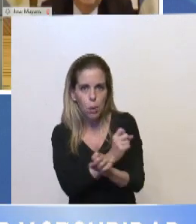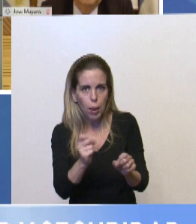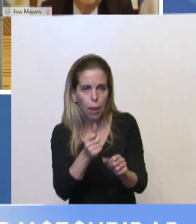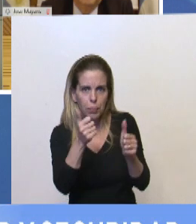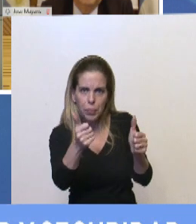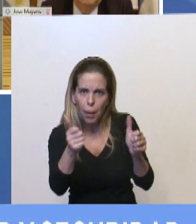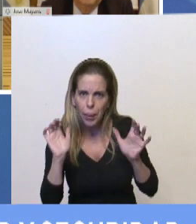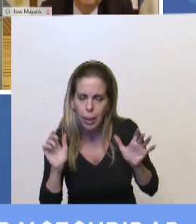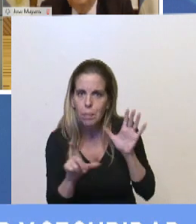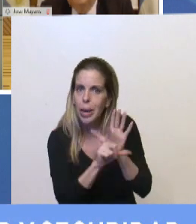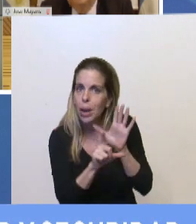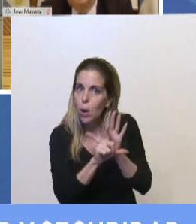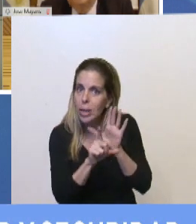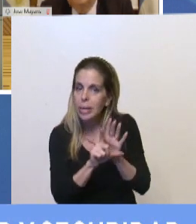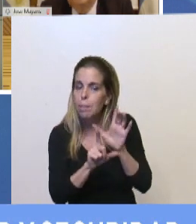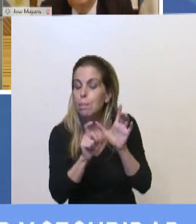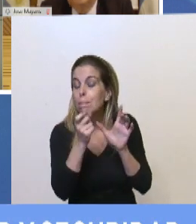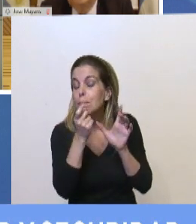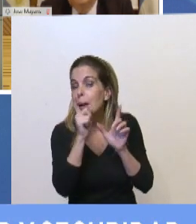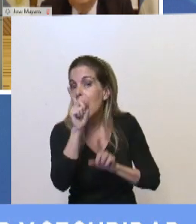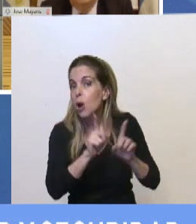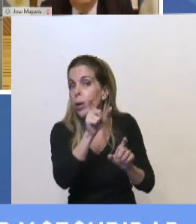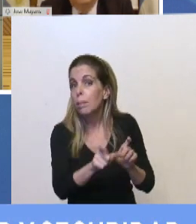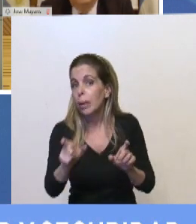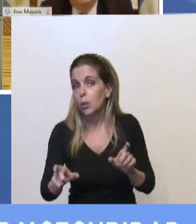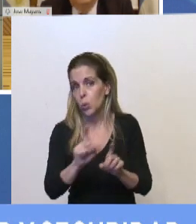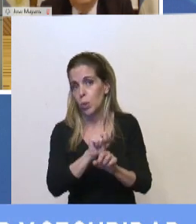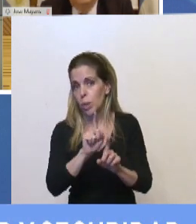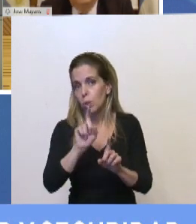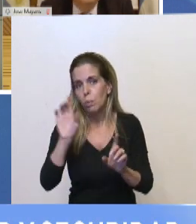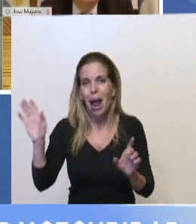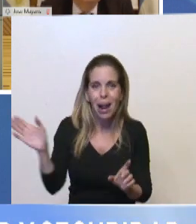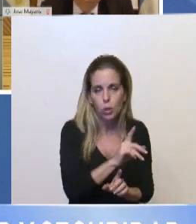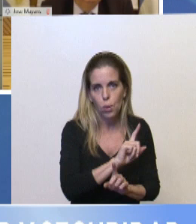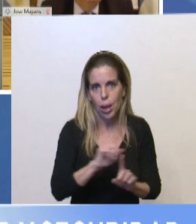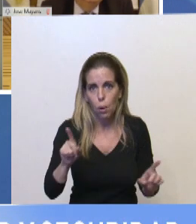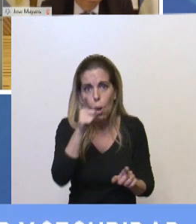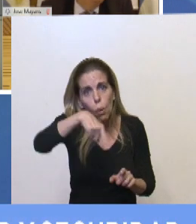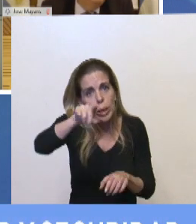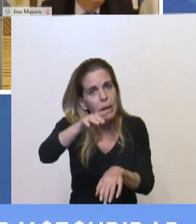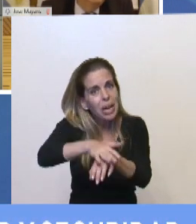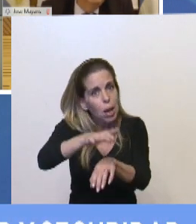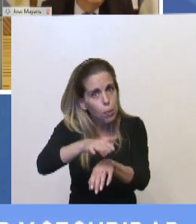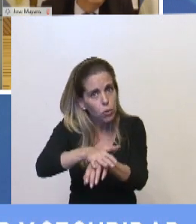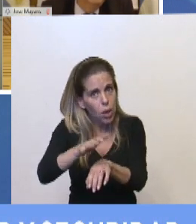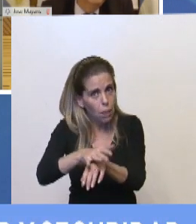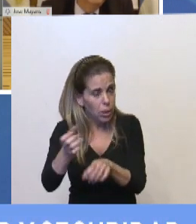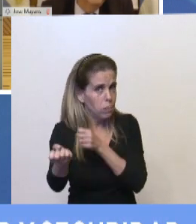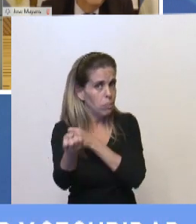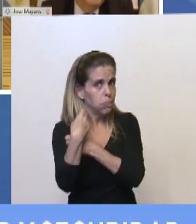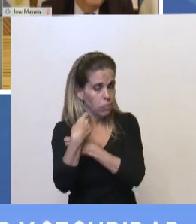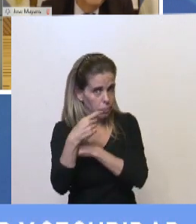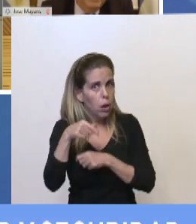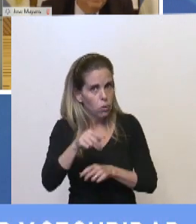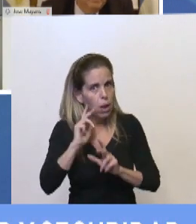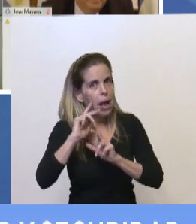pero no cubrimos a todos aquellos que nos necesitan. Háganse cargo de no habernos escuchado y háganse encargo de que